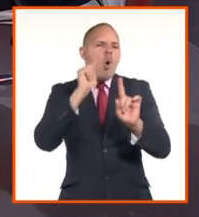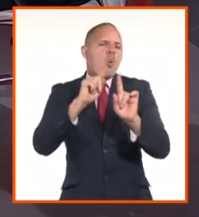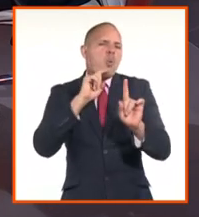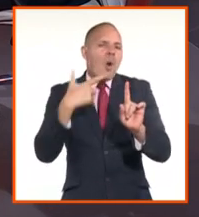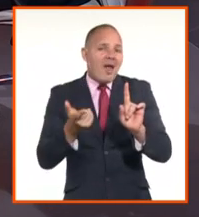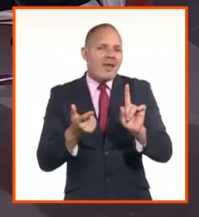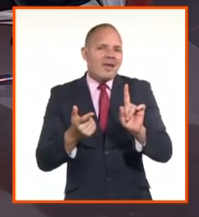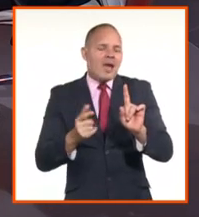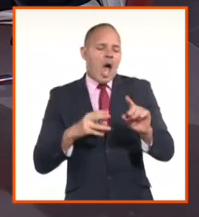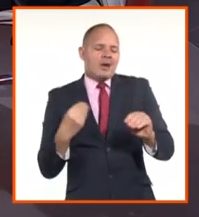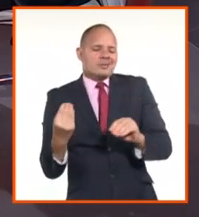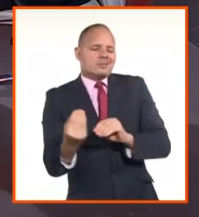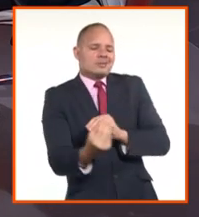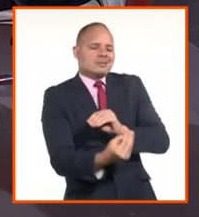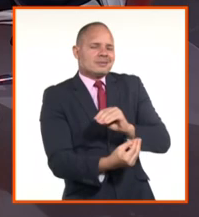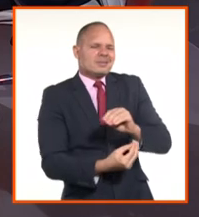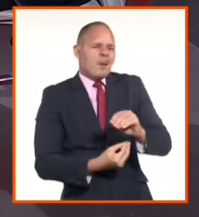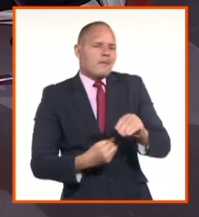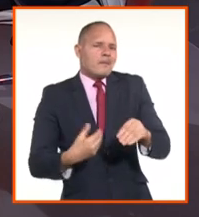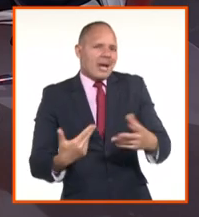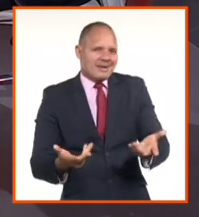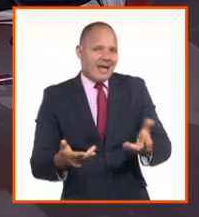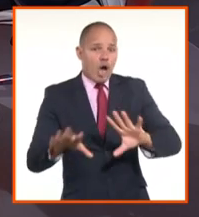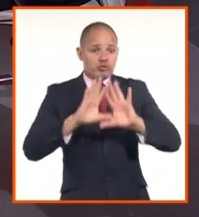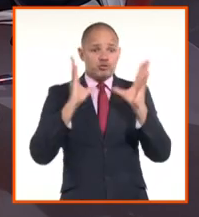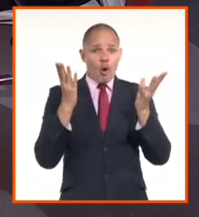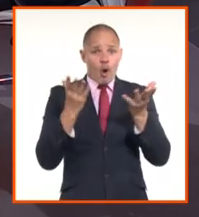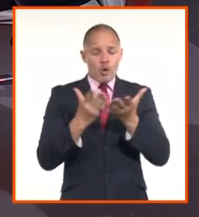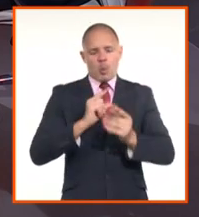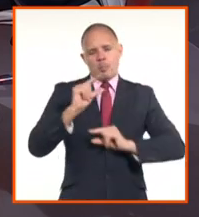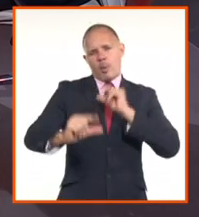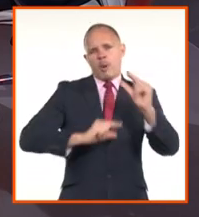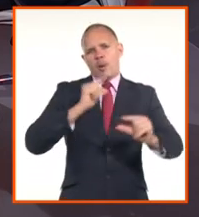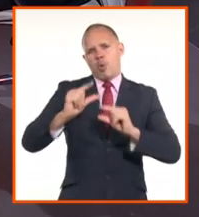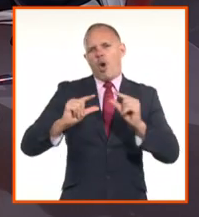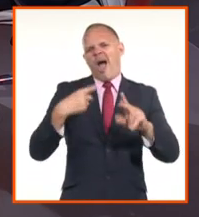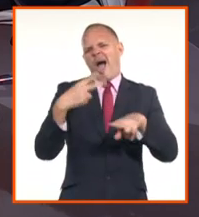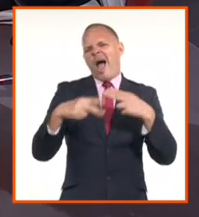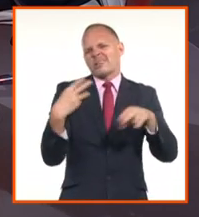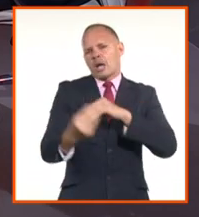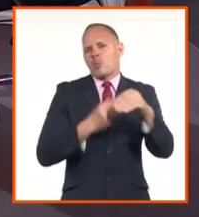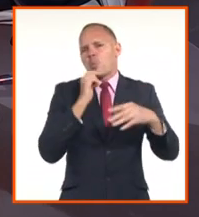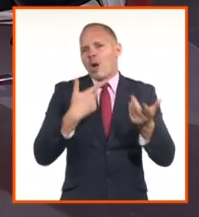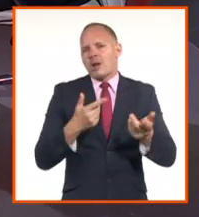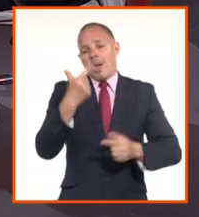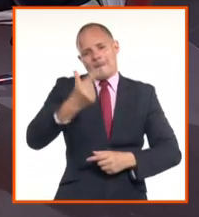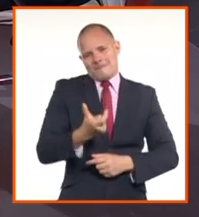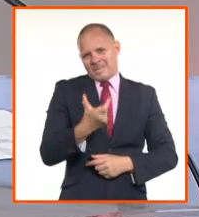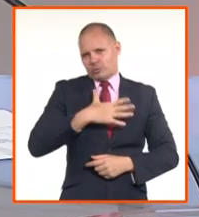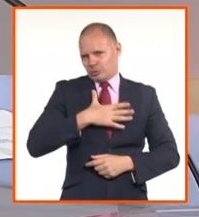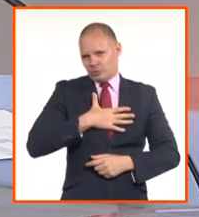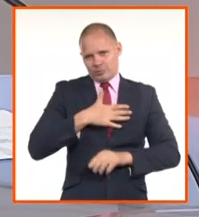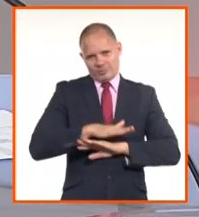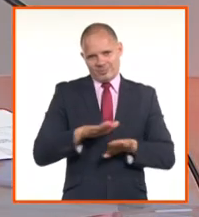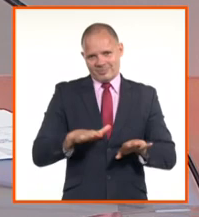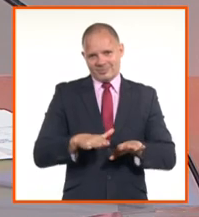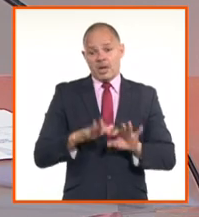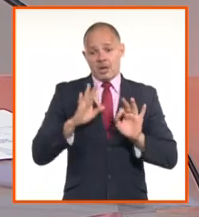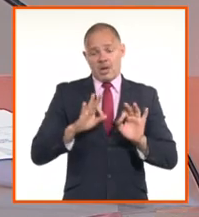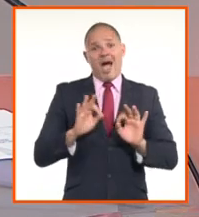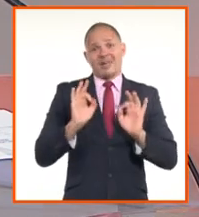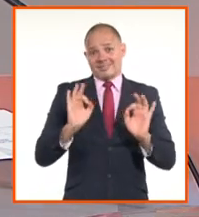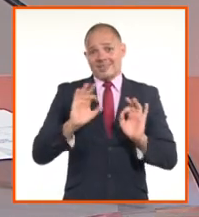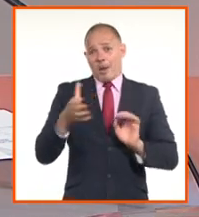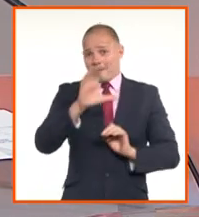todas las transacciones sean en esa moneda, ¿no? Nosotros entendemos la necesidad que hubo de ir a tener que